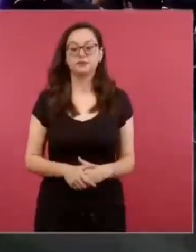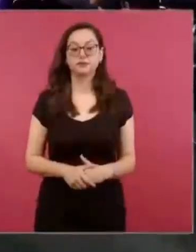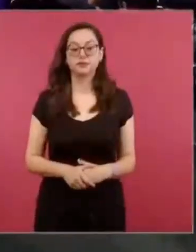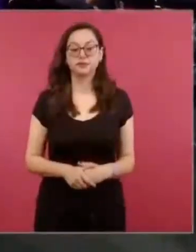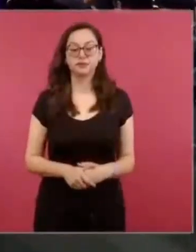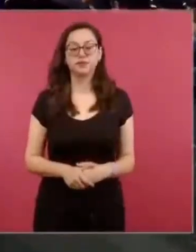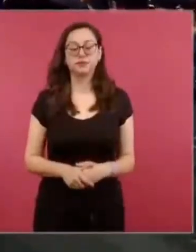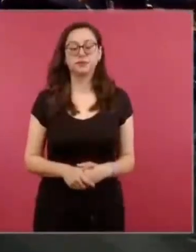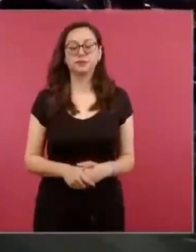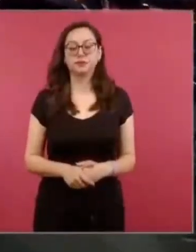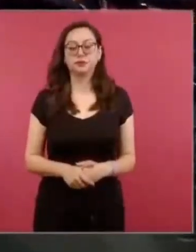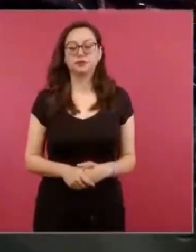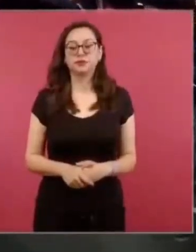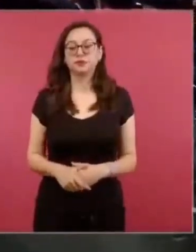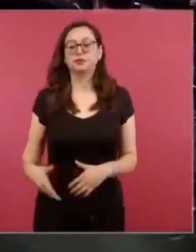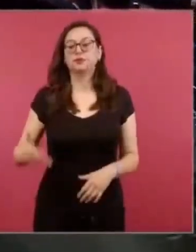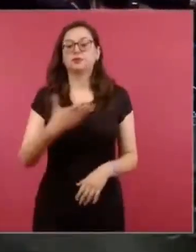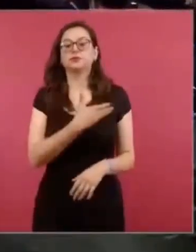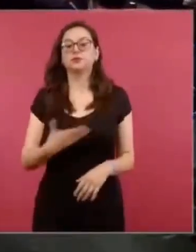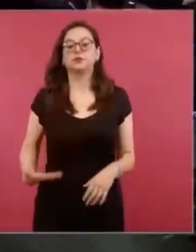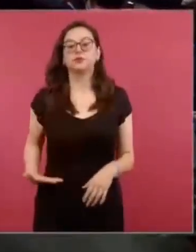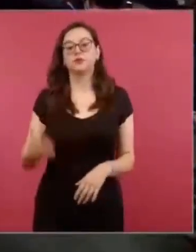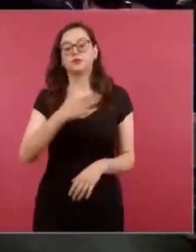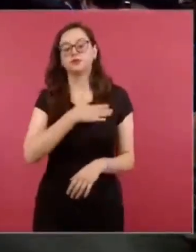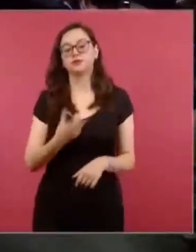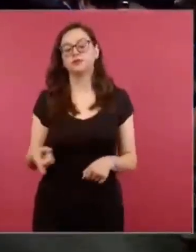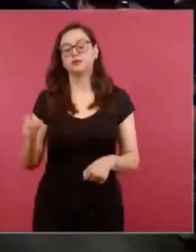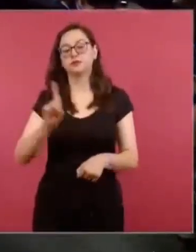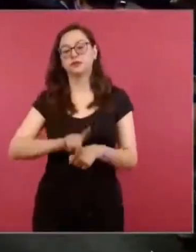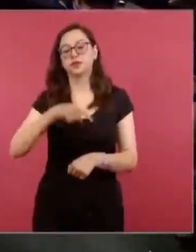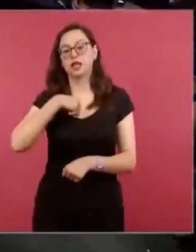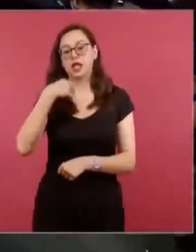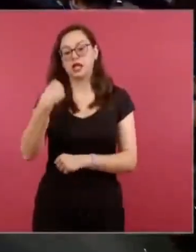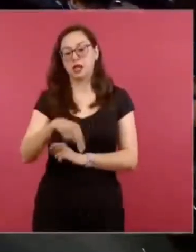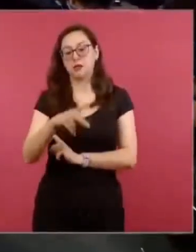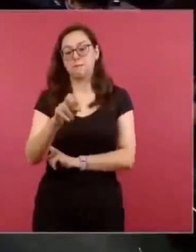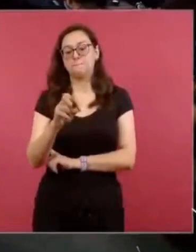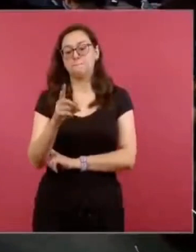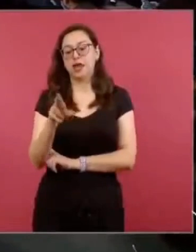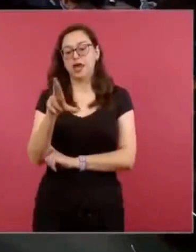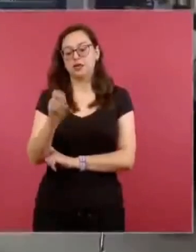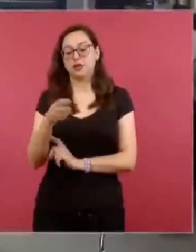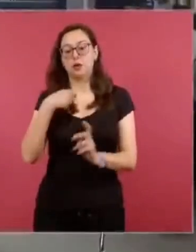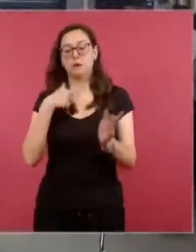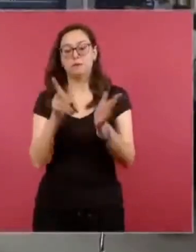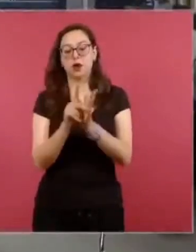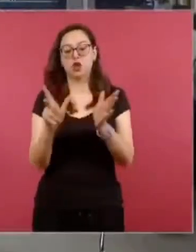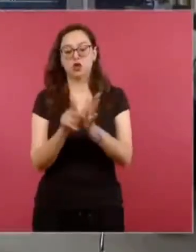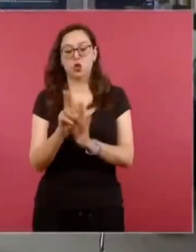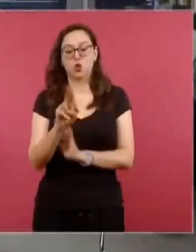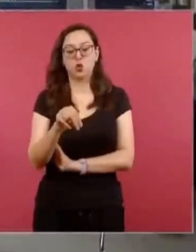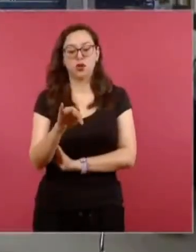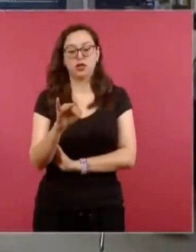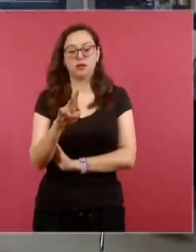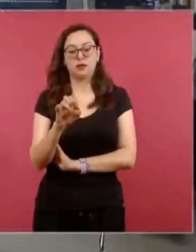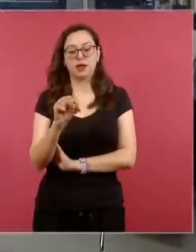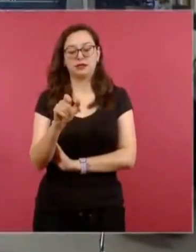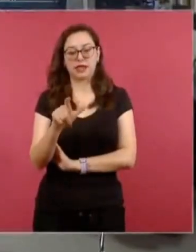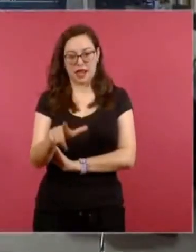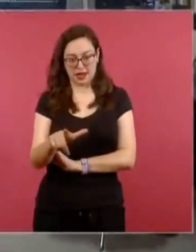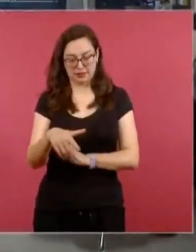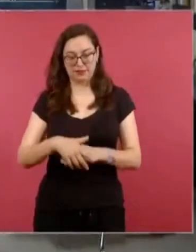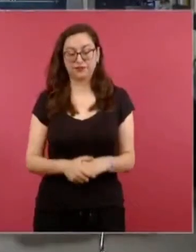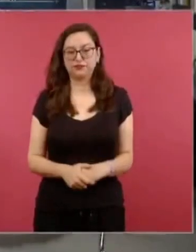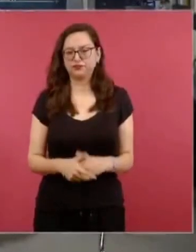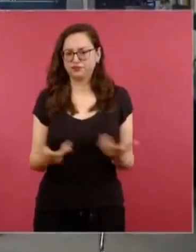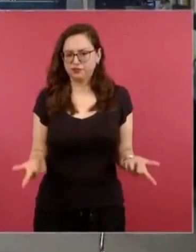Presidente, buenos días. Pedro Villahí Caña, del Periódico Universal. Presidente, preguntarle, ayer se reunió con Manuel Bartlett, director general de la CFE. ¿Cuál es el reporte que